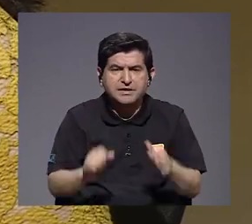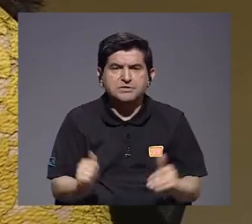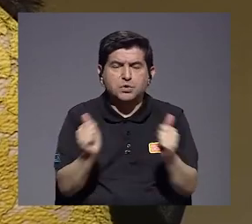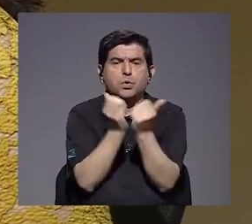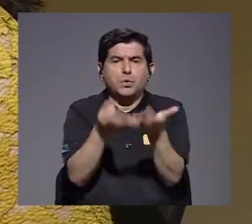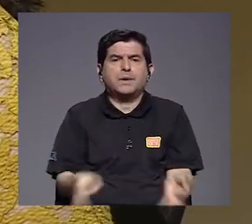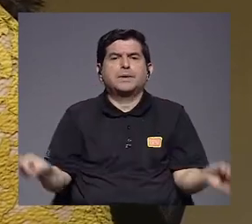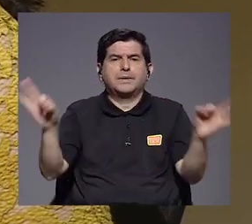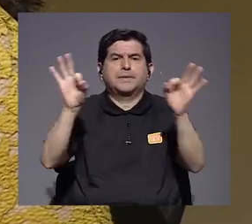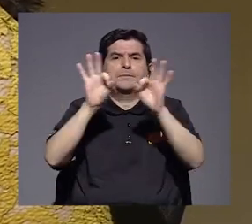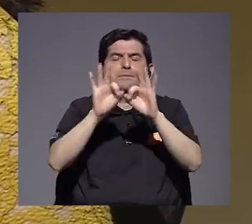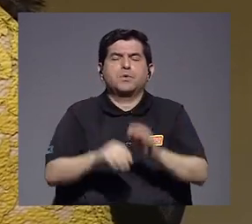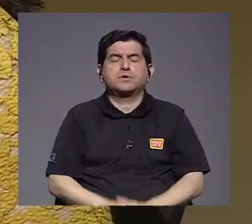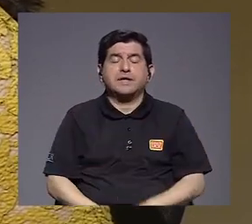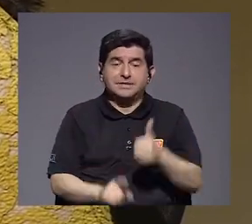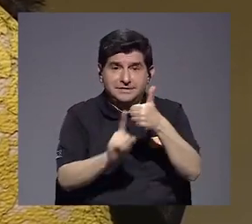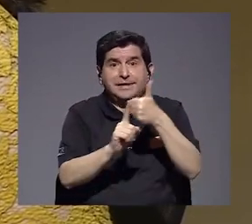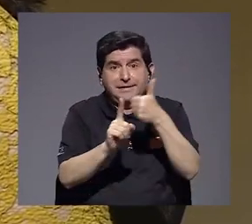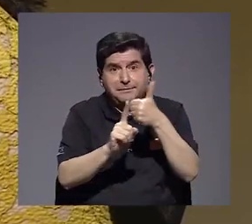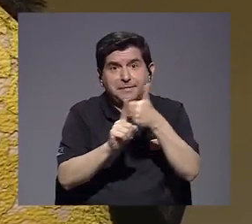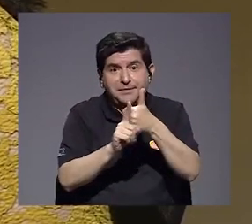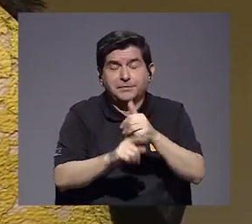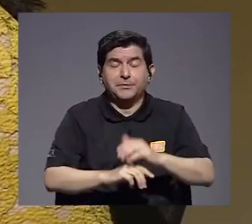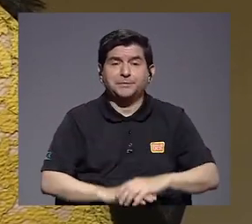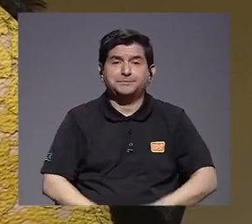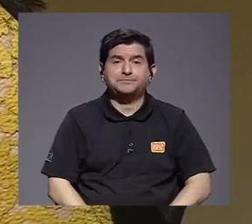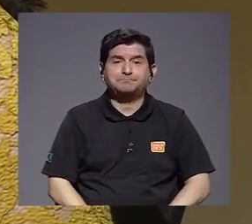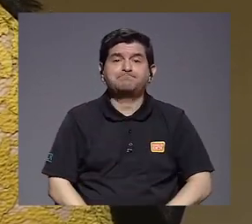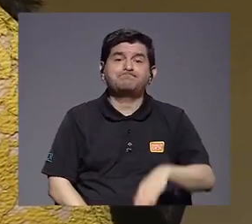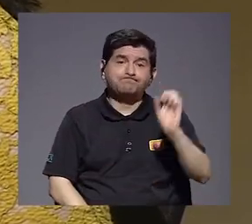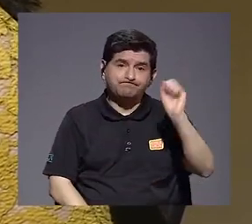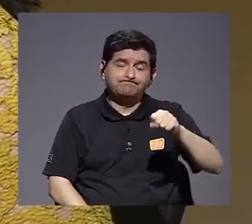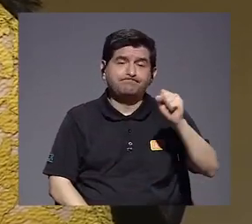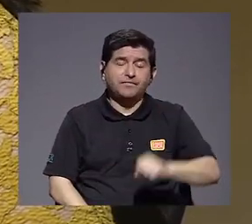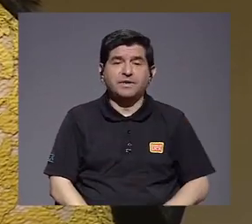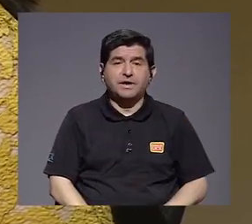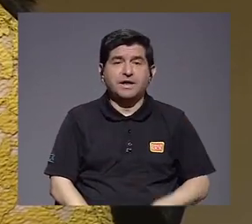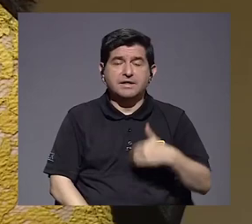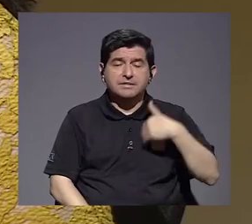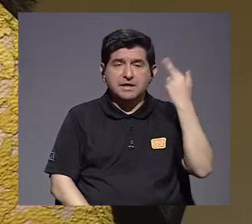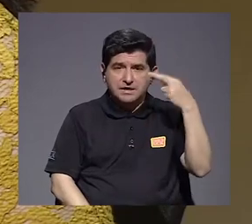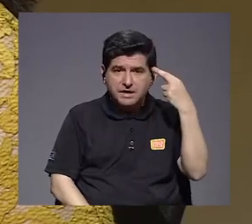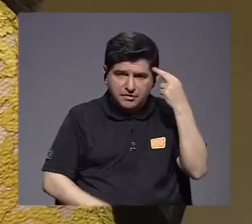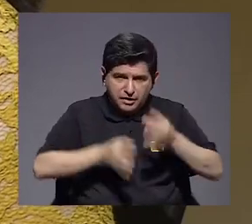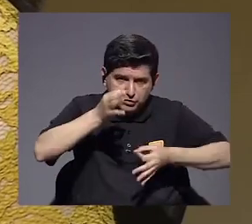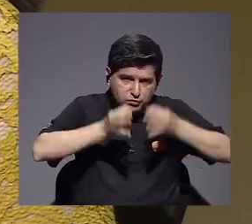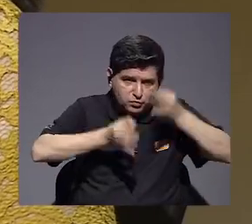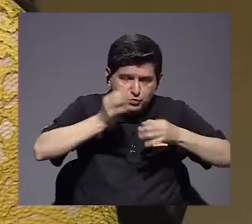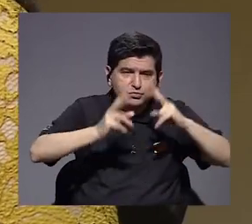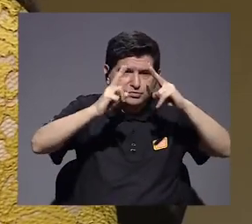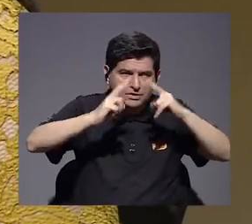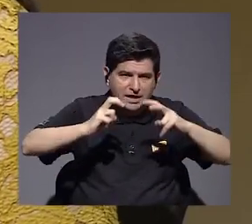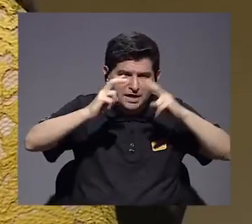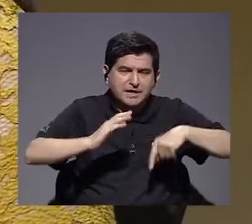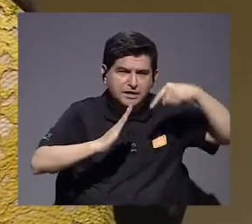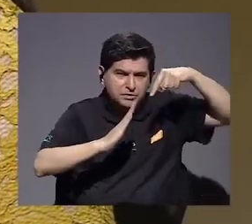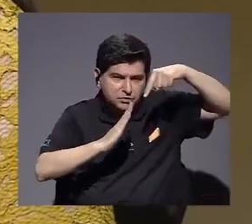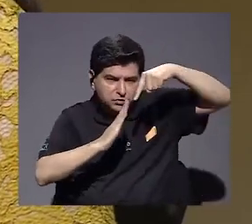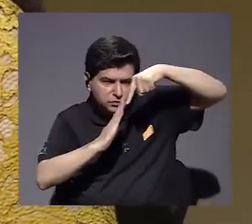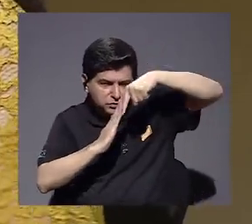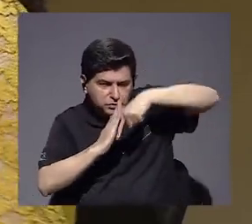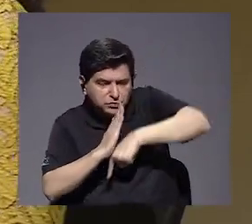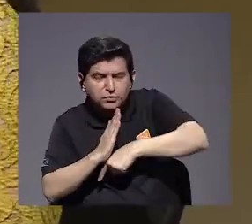la importancia del mismo. Y sí, es justificando y analizando muy a